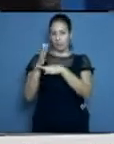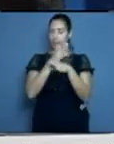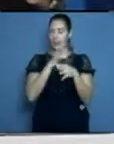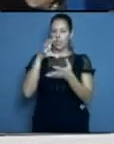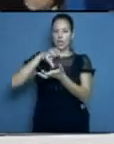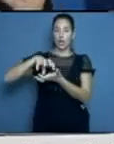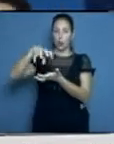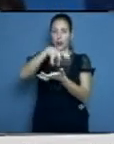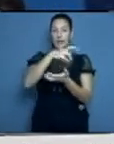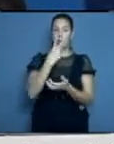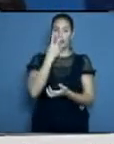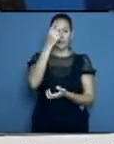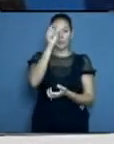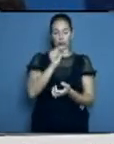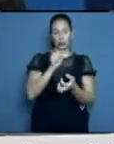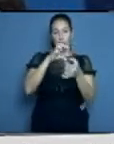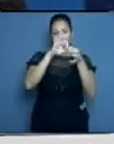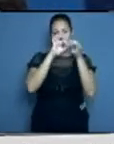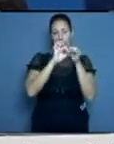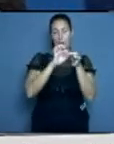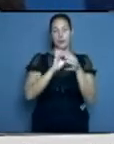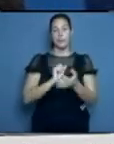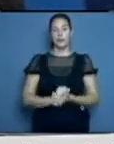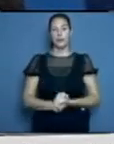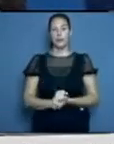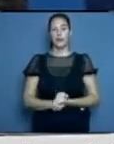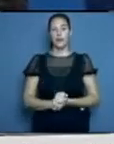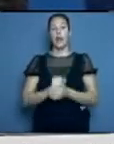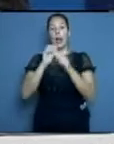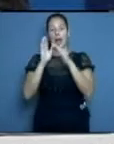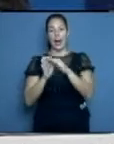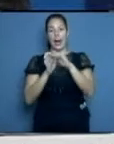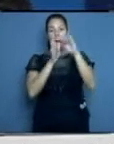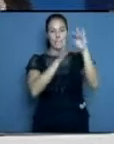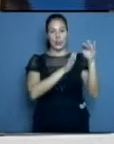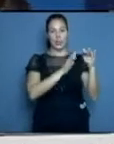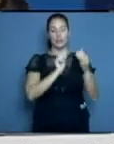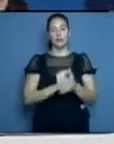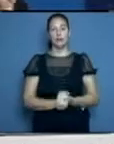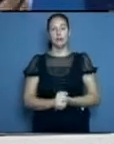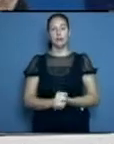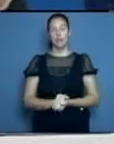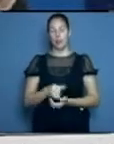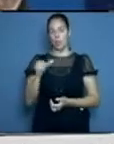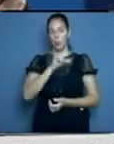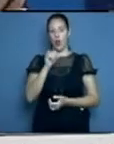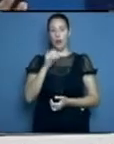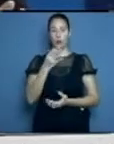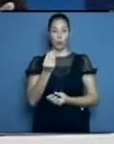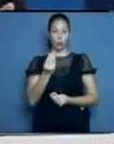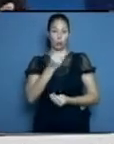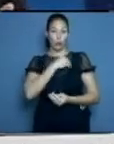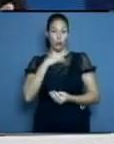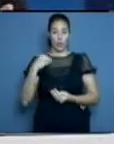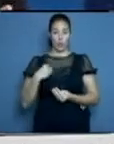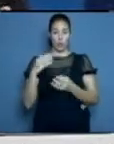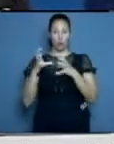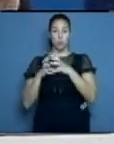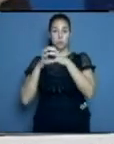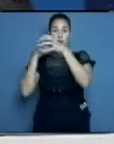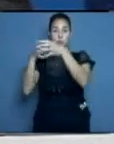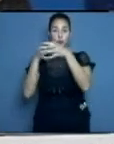de cuidados intensivos. También ha habido una inyección de equipos y dispositivos médicos para la atención de estos pacientes,